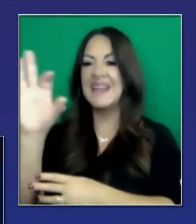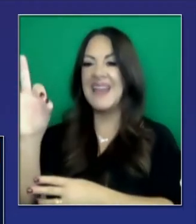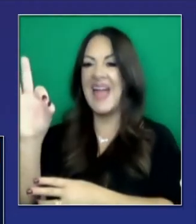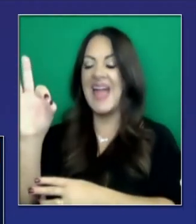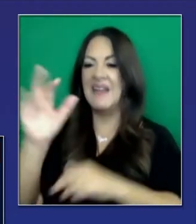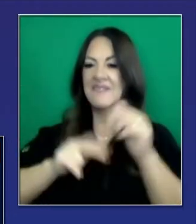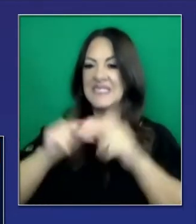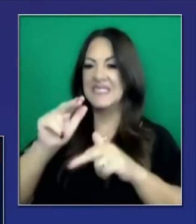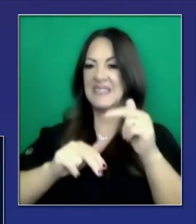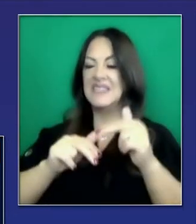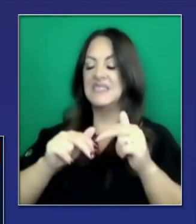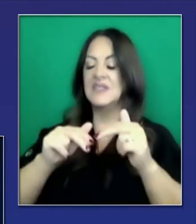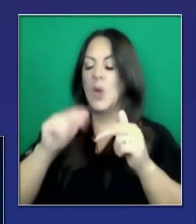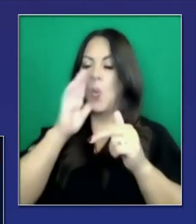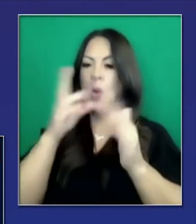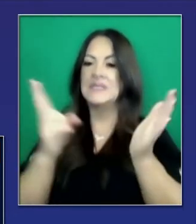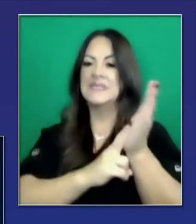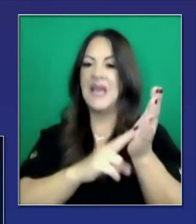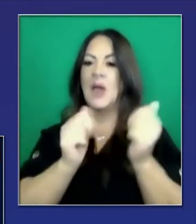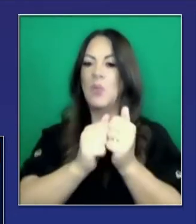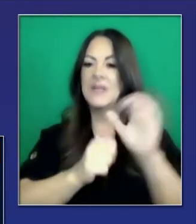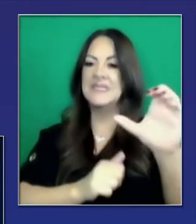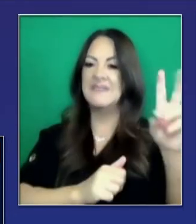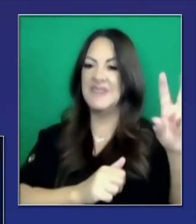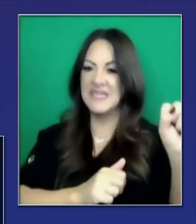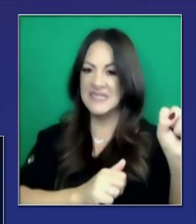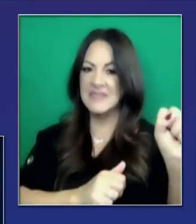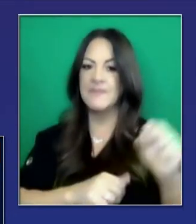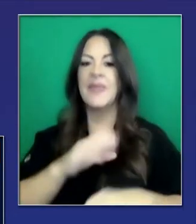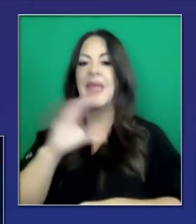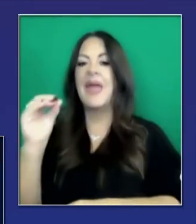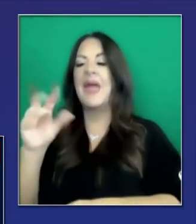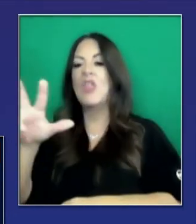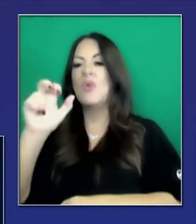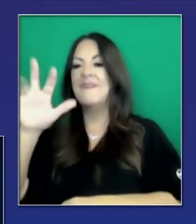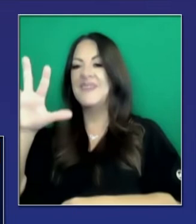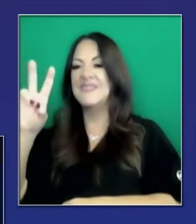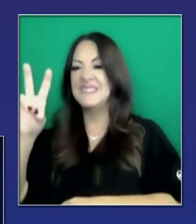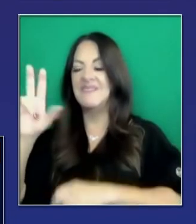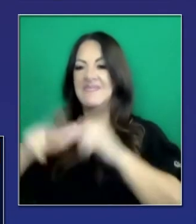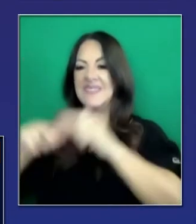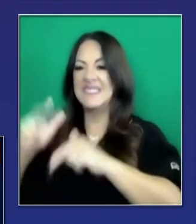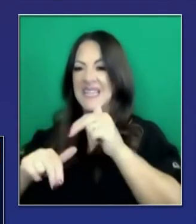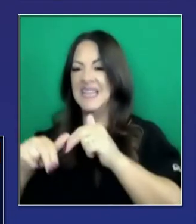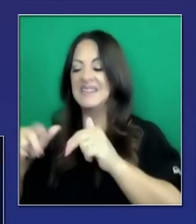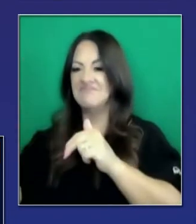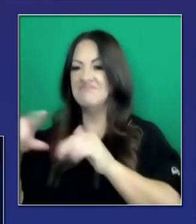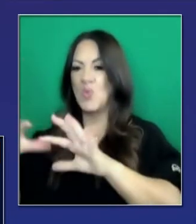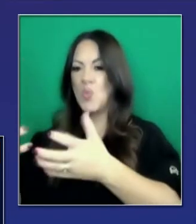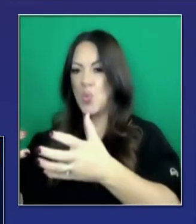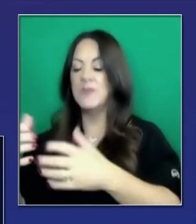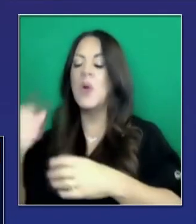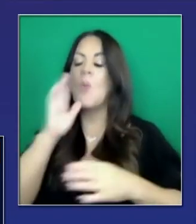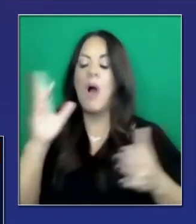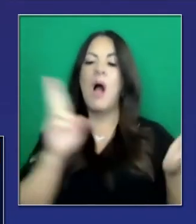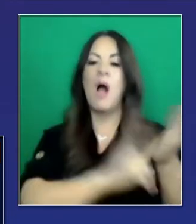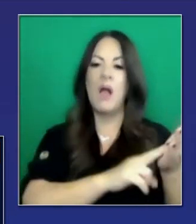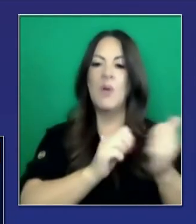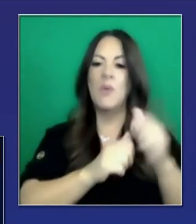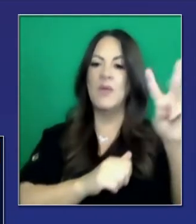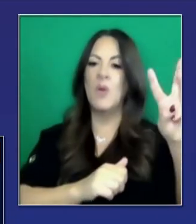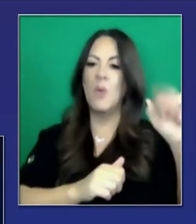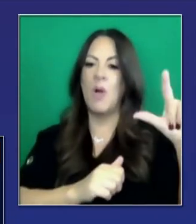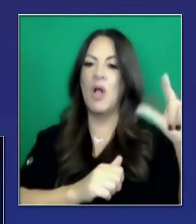499 centros de cuidado con CVS y 357 centros con Walgreens. Y también